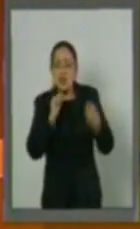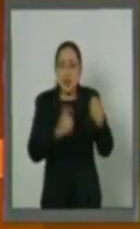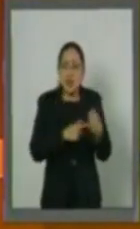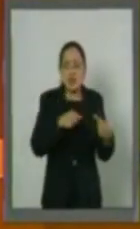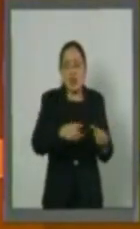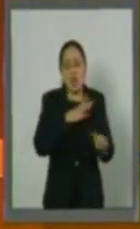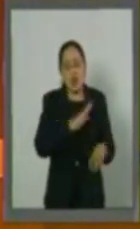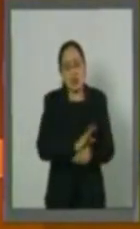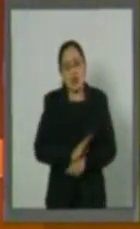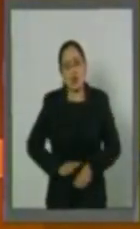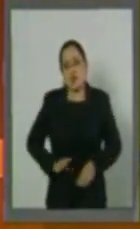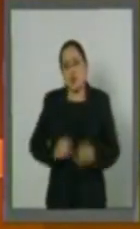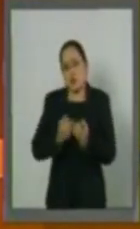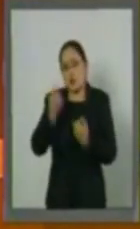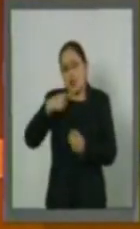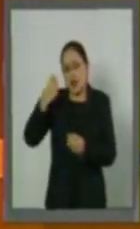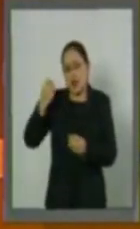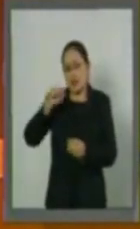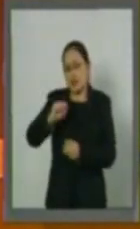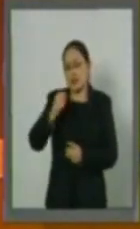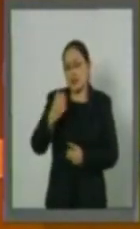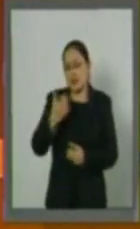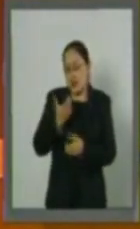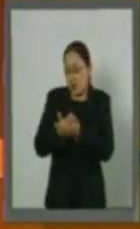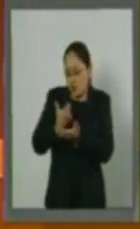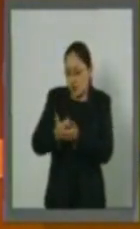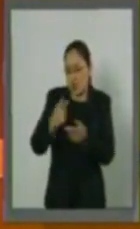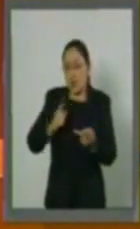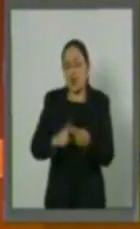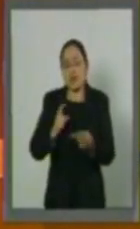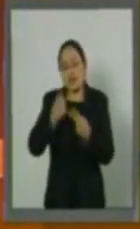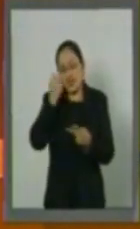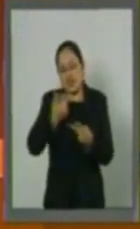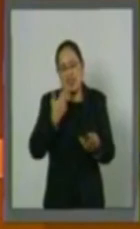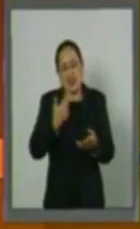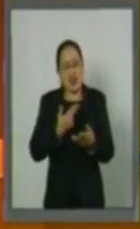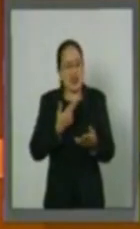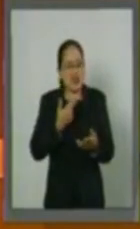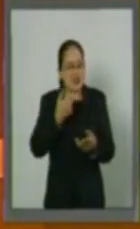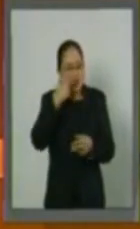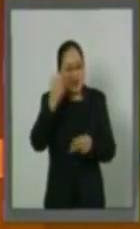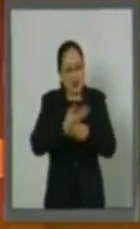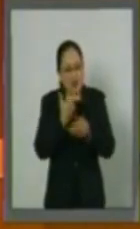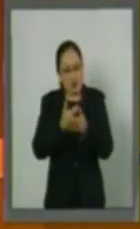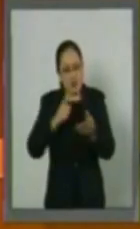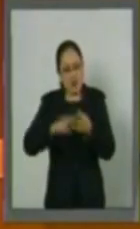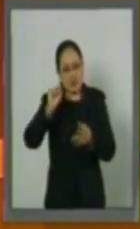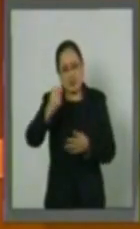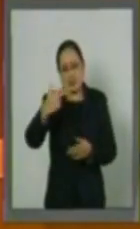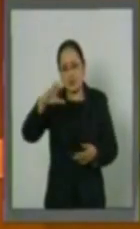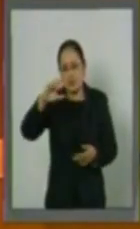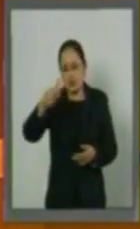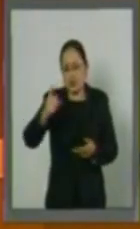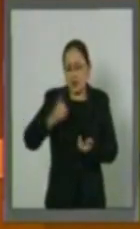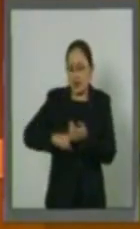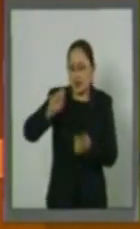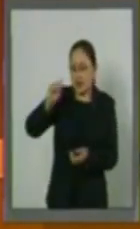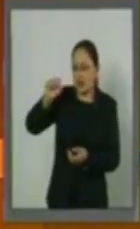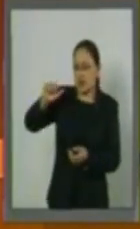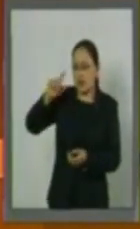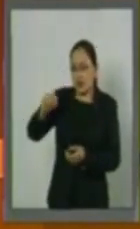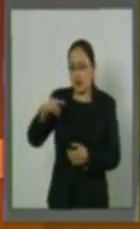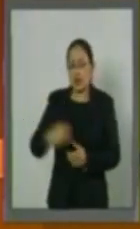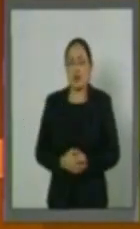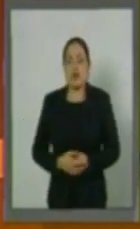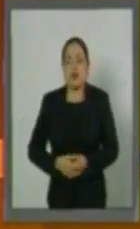serán para la Secretaría de Economía, para la Secretaría de Hacienda y Crédito Público a través del SAT y por eso